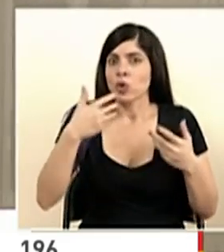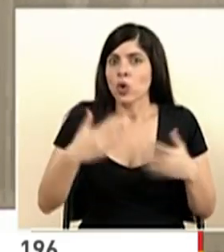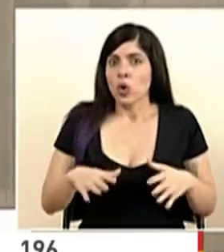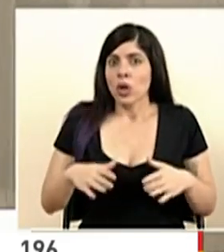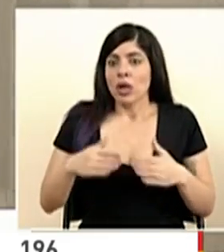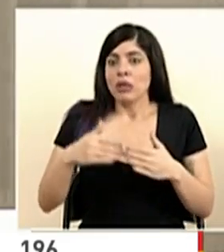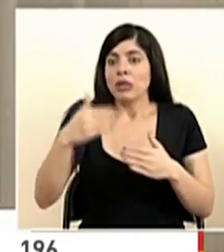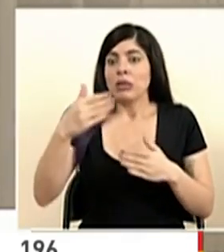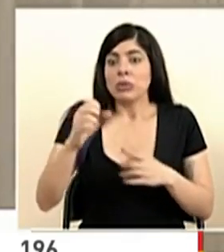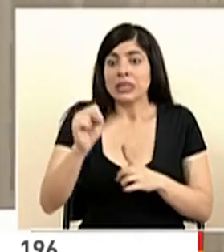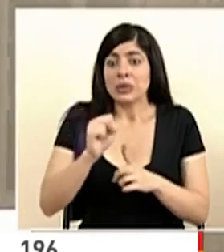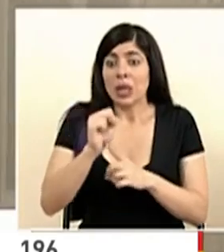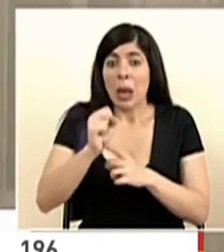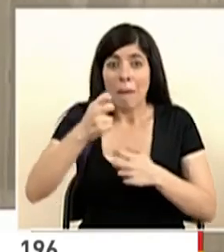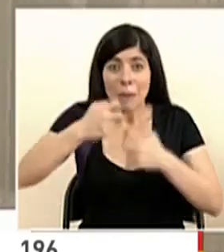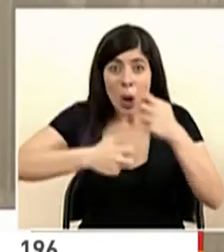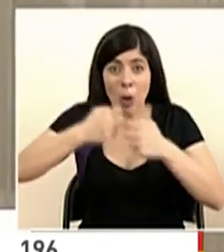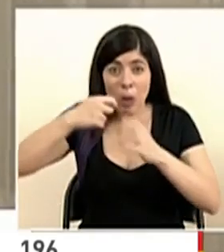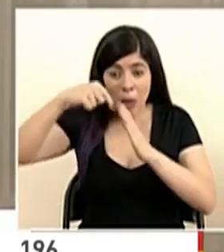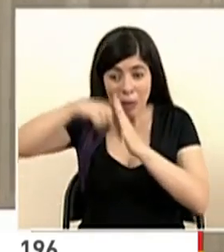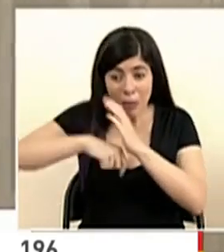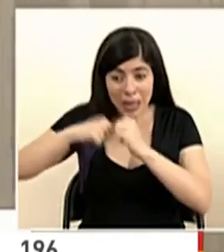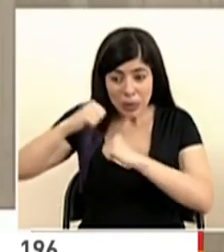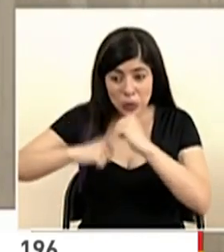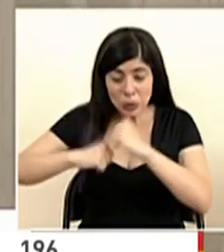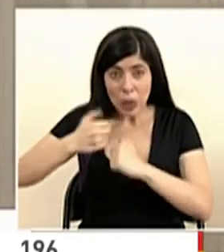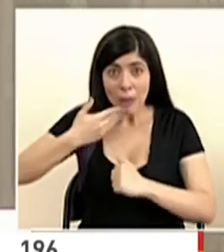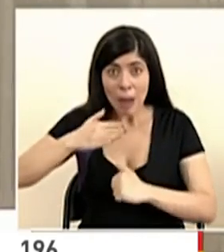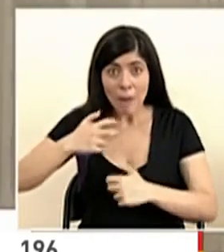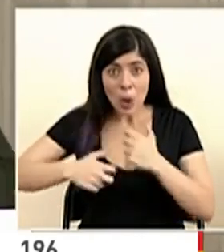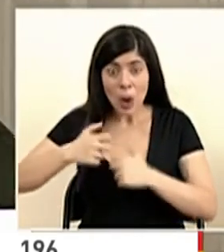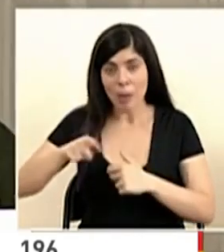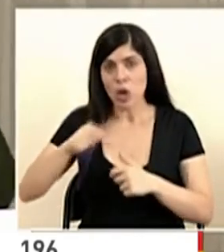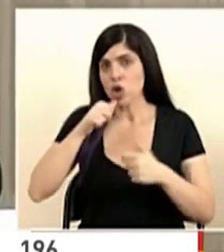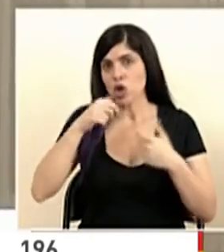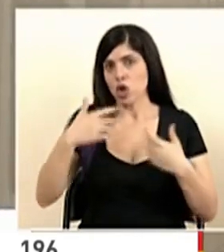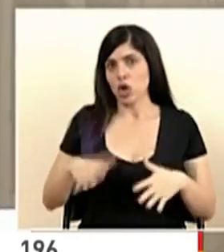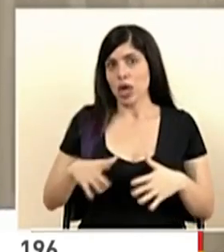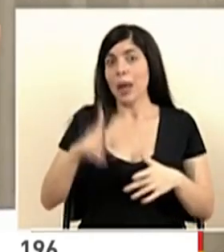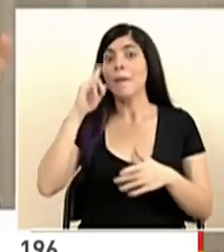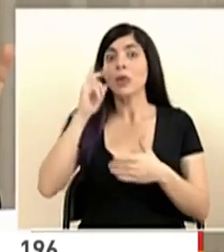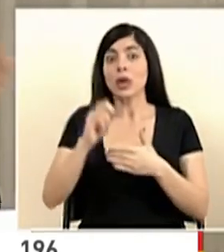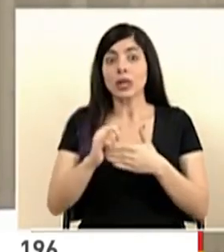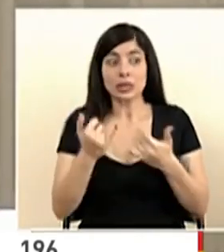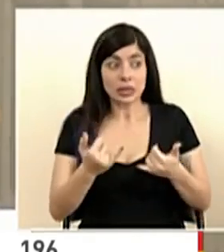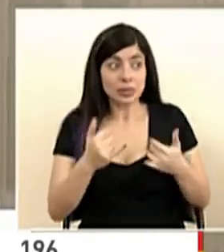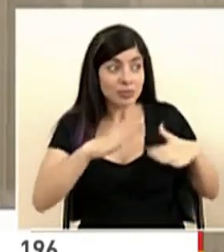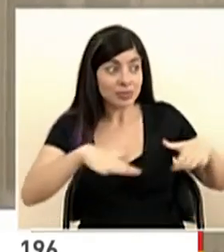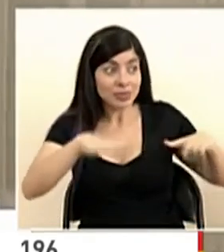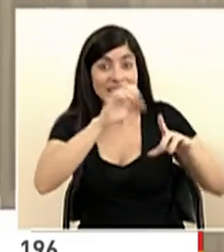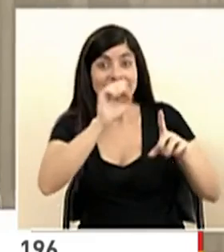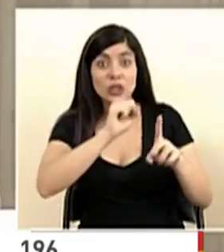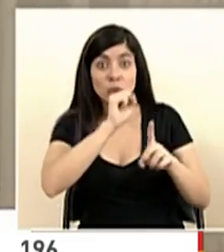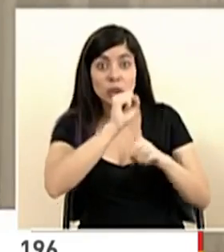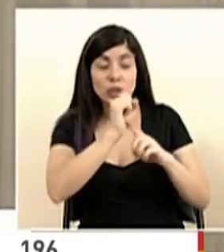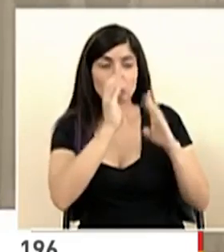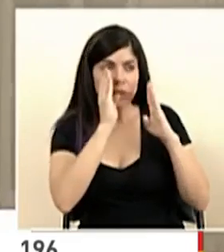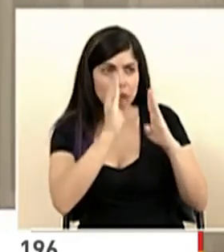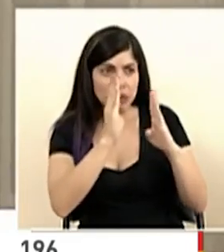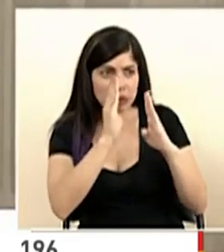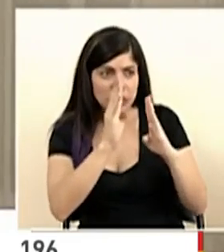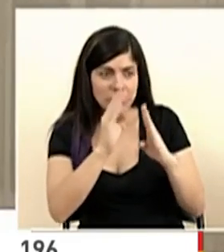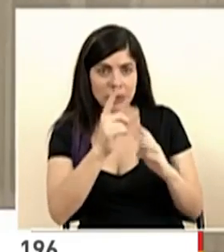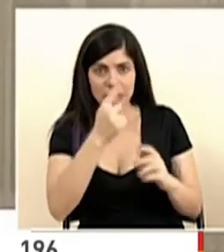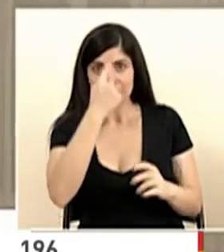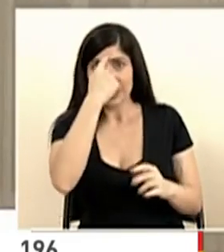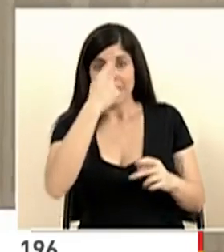en una situación de problema estructural. Por eso, tenemos que seguir atendiendo la situación del COVID, como se viene haciendo, poniendo la vida